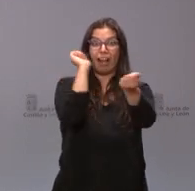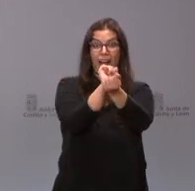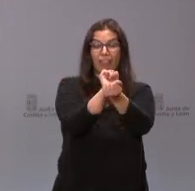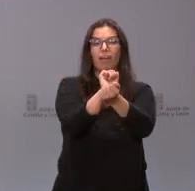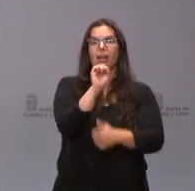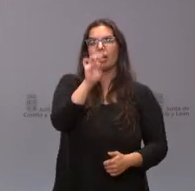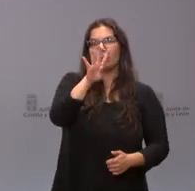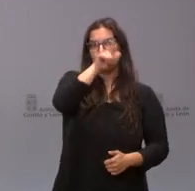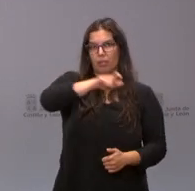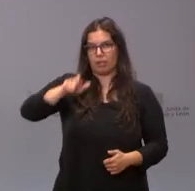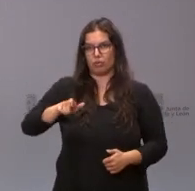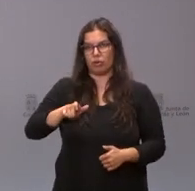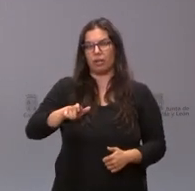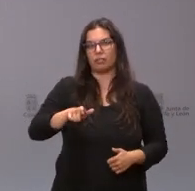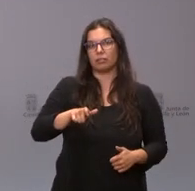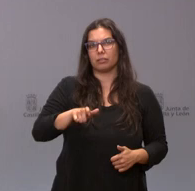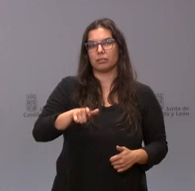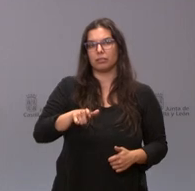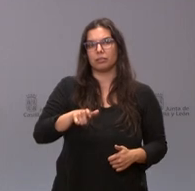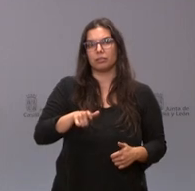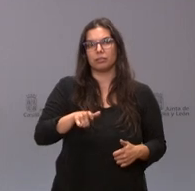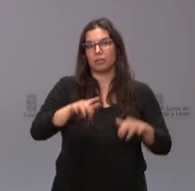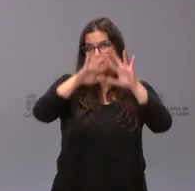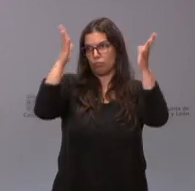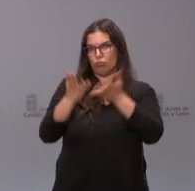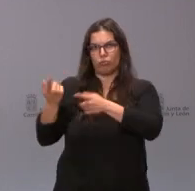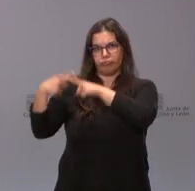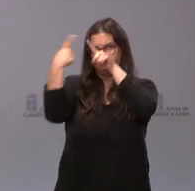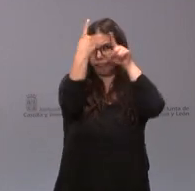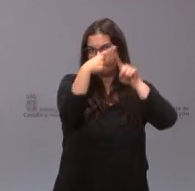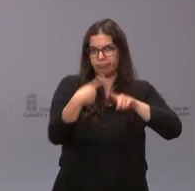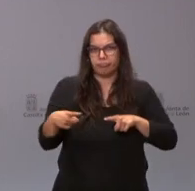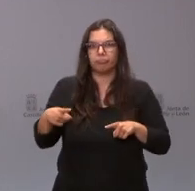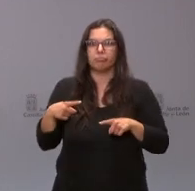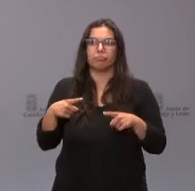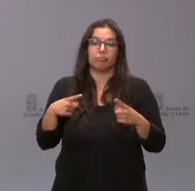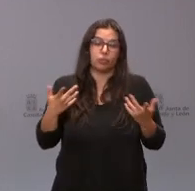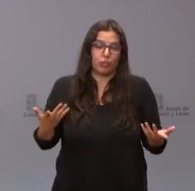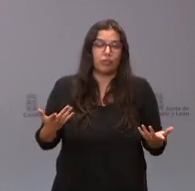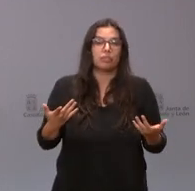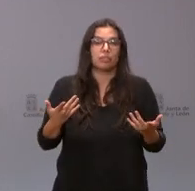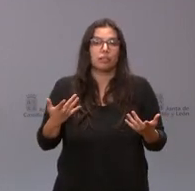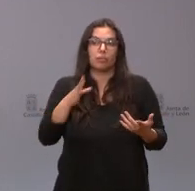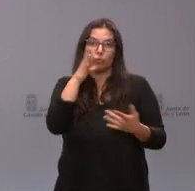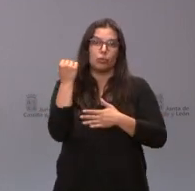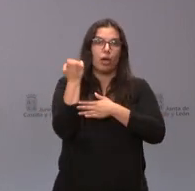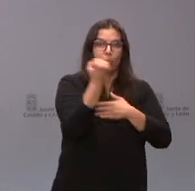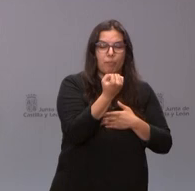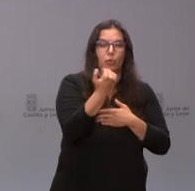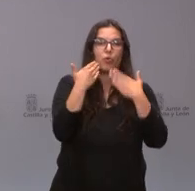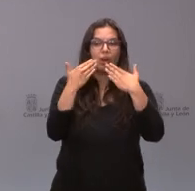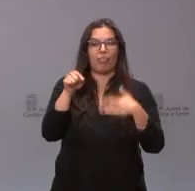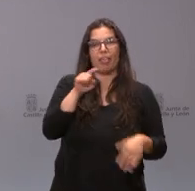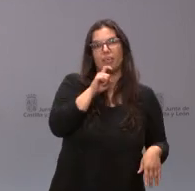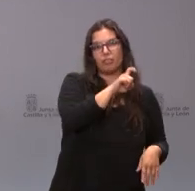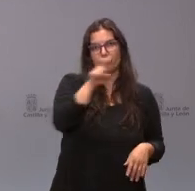ubicados en distintos lugares de la geografía mundial y que son objeto, por tanto, del apoyo a través de esta